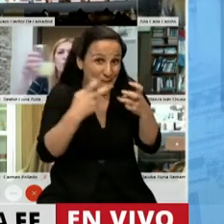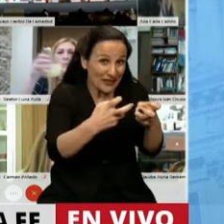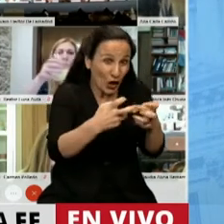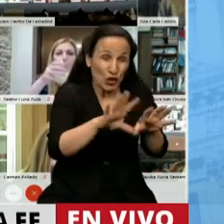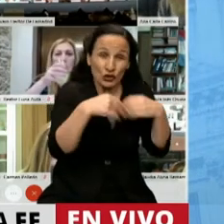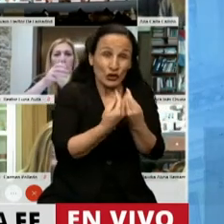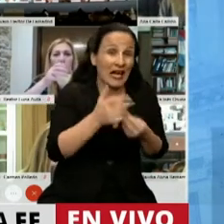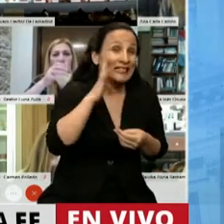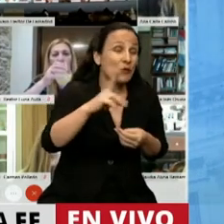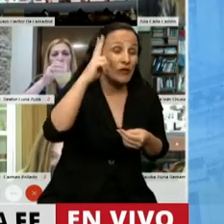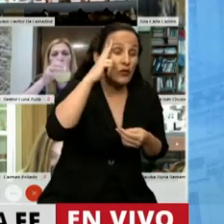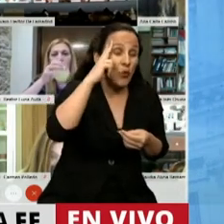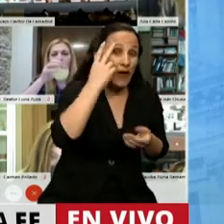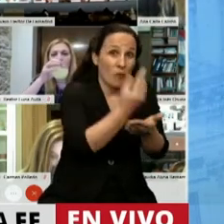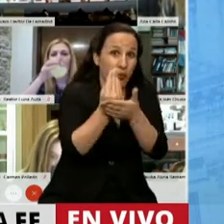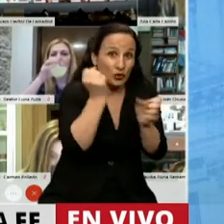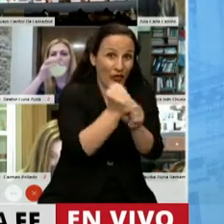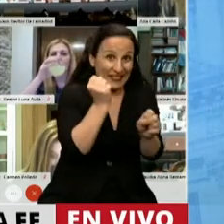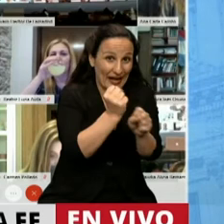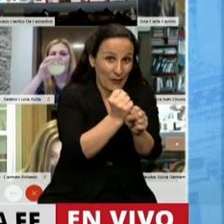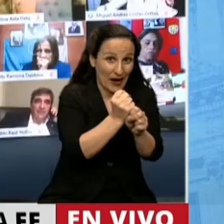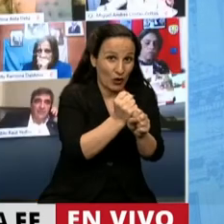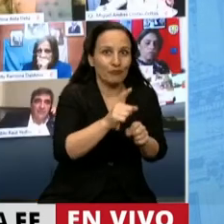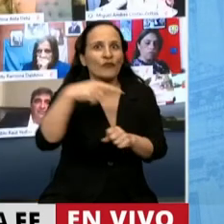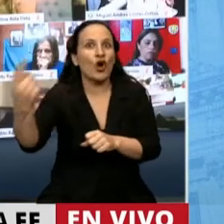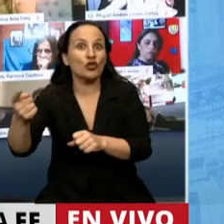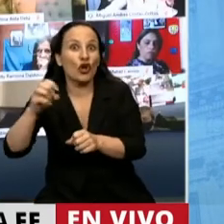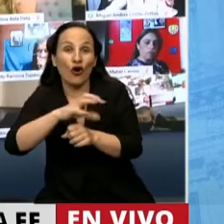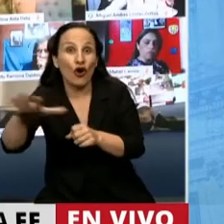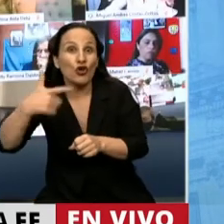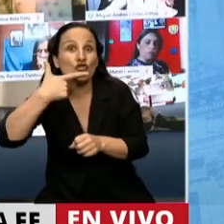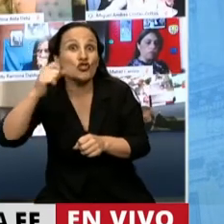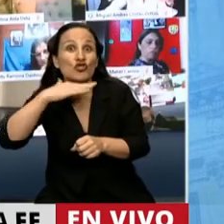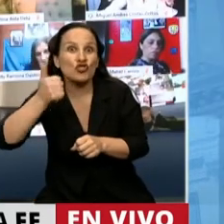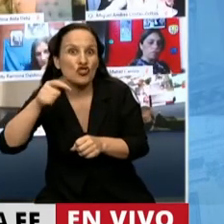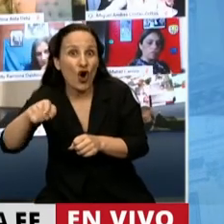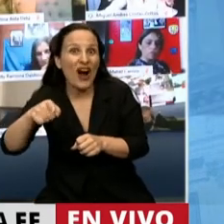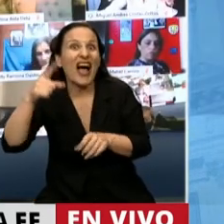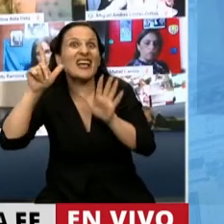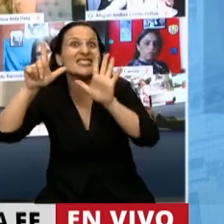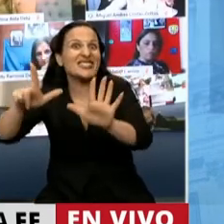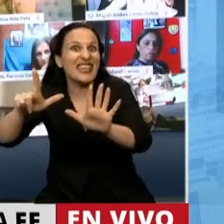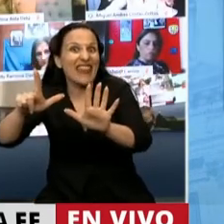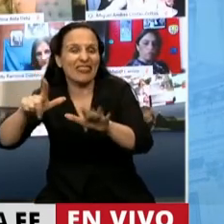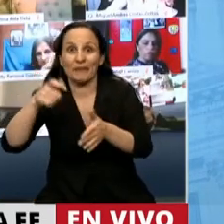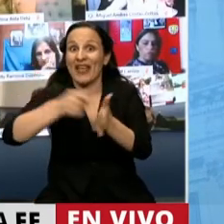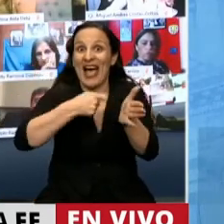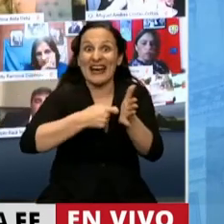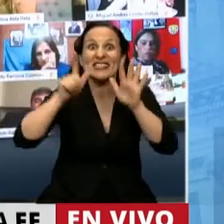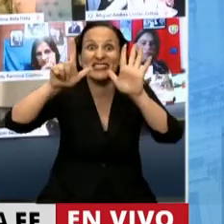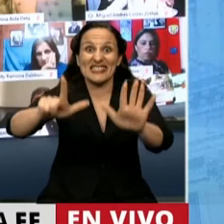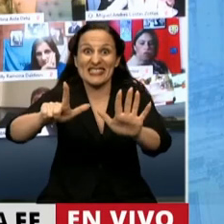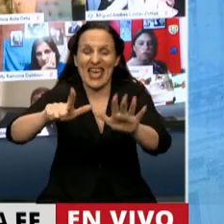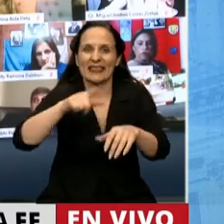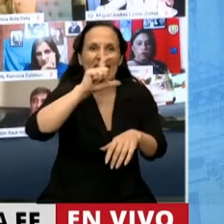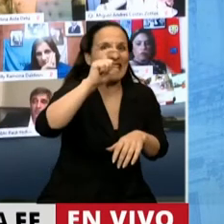puestos de trabajo. Mientras que la soja, por ejemplo, generaba 7, el arroz 7, la